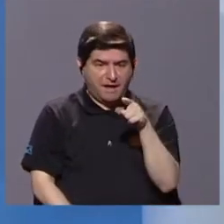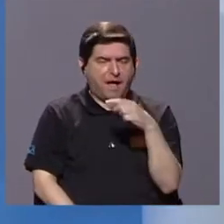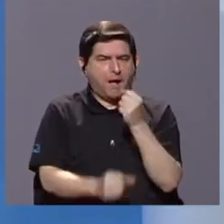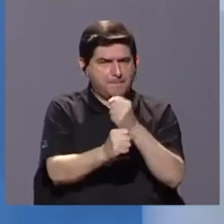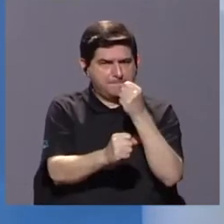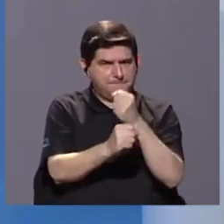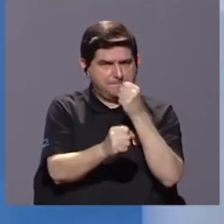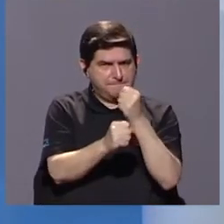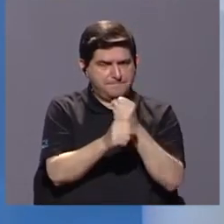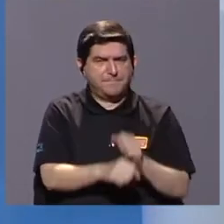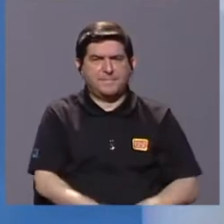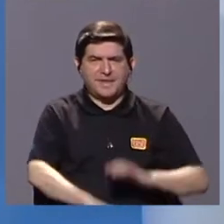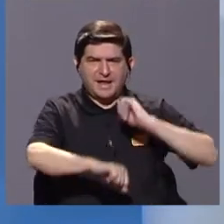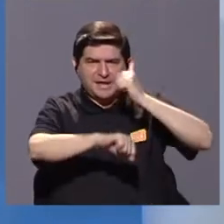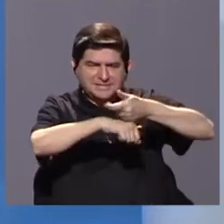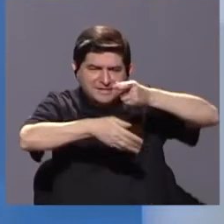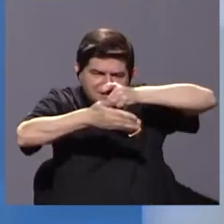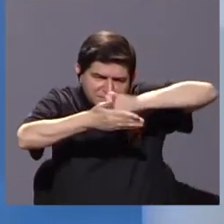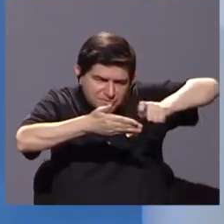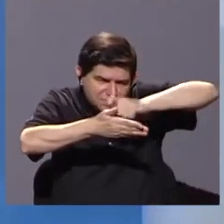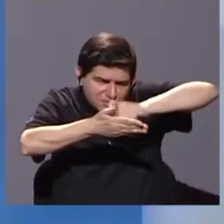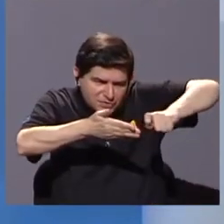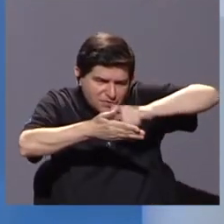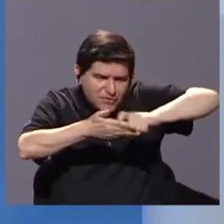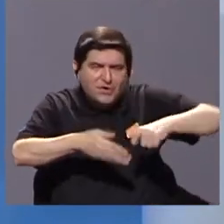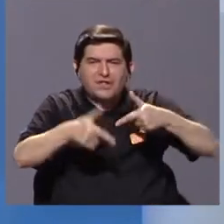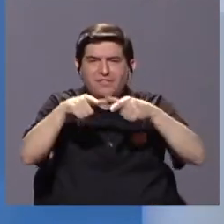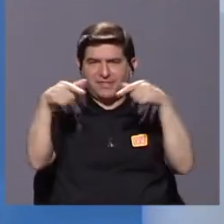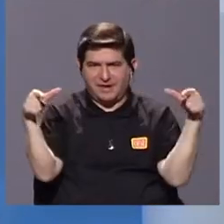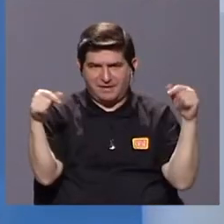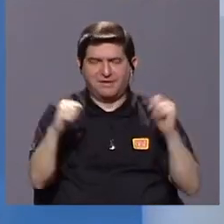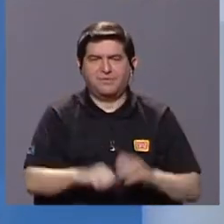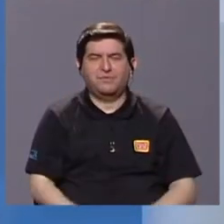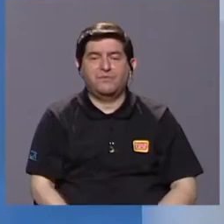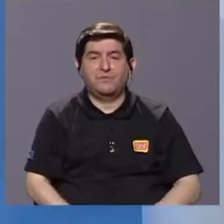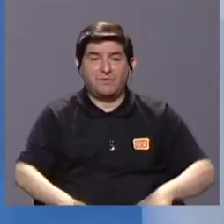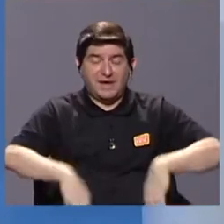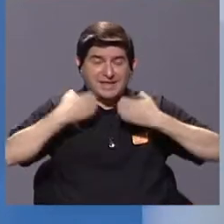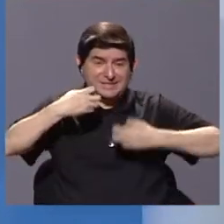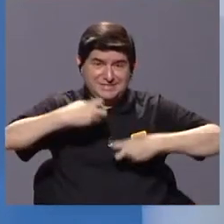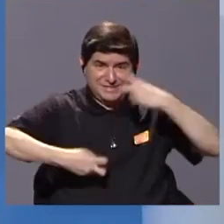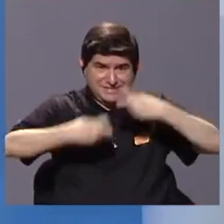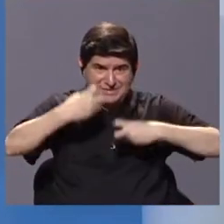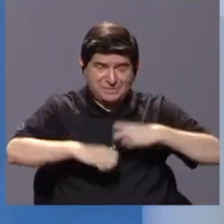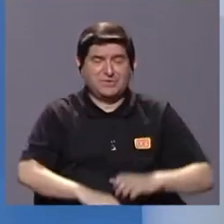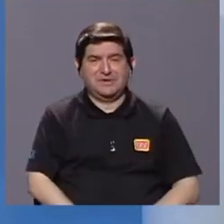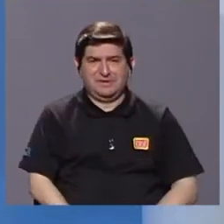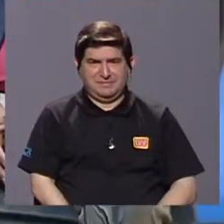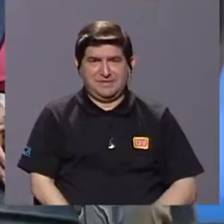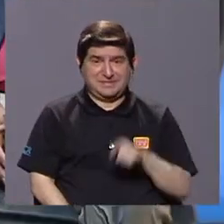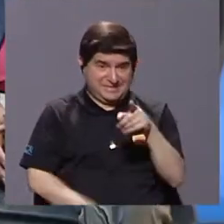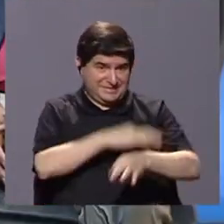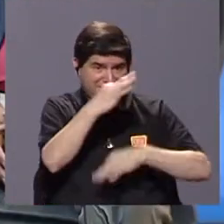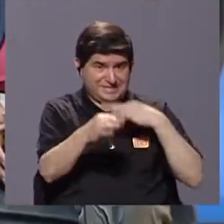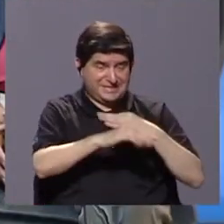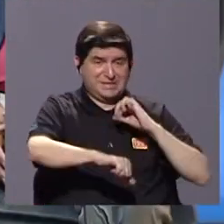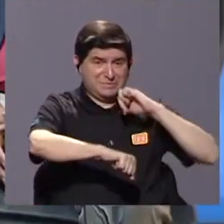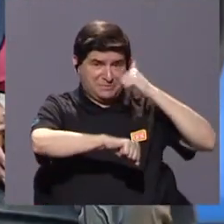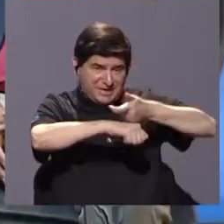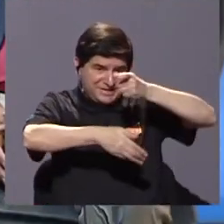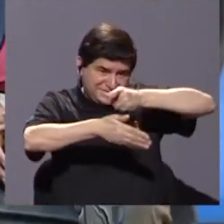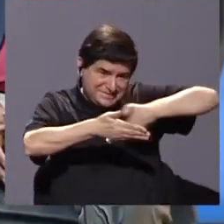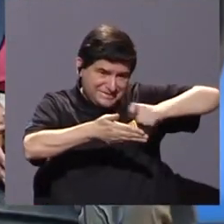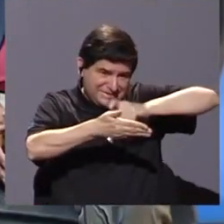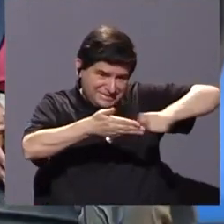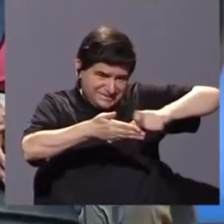trabajar lo que es la fijación escrita de la lengua, porque existen problemas de la fijación escrita de la